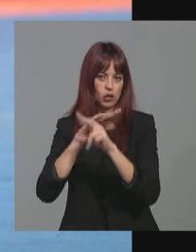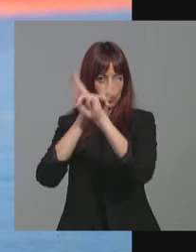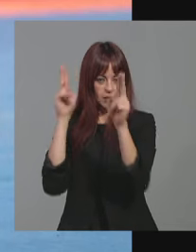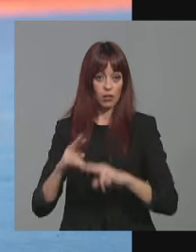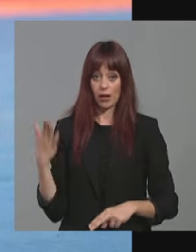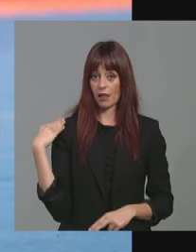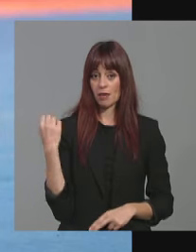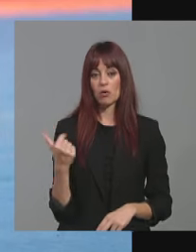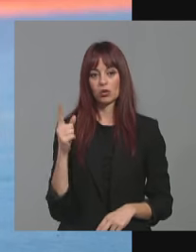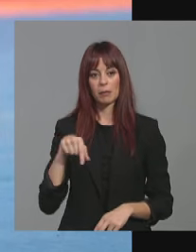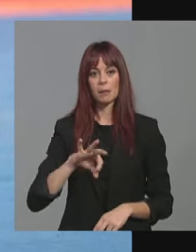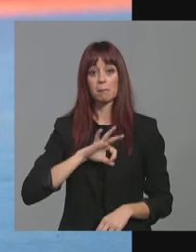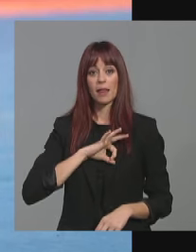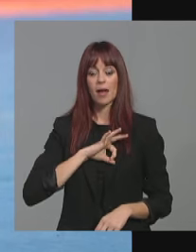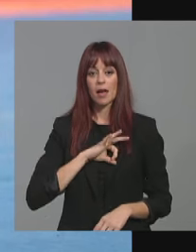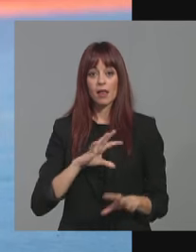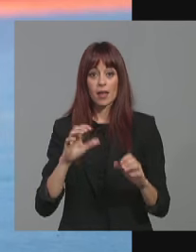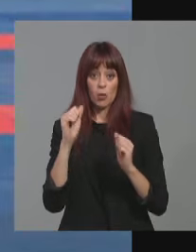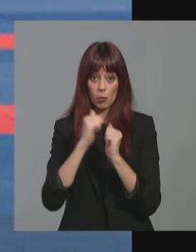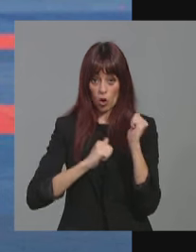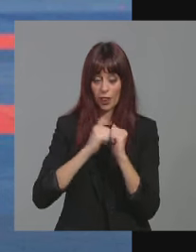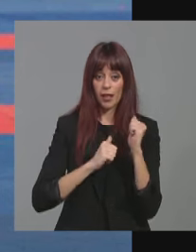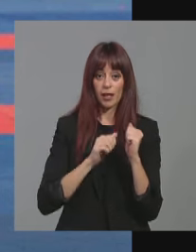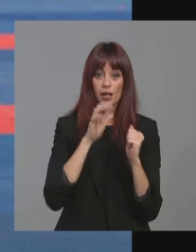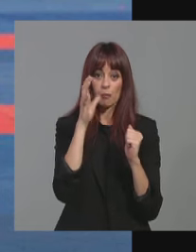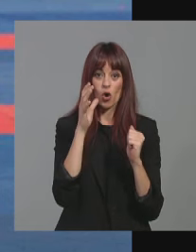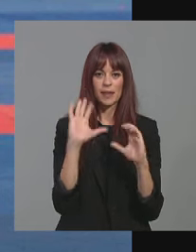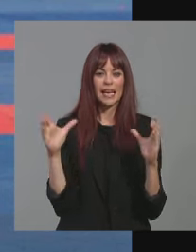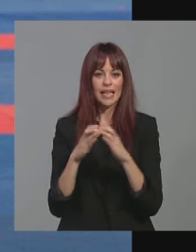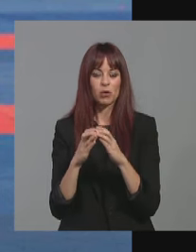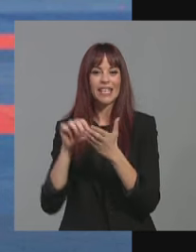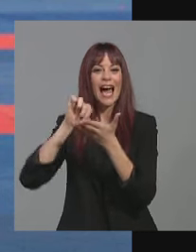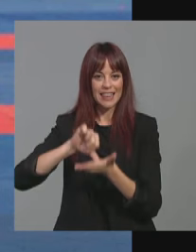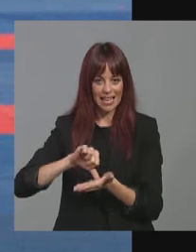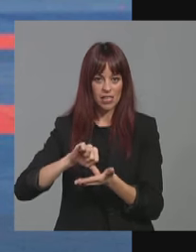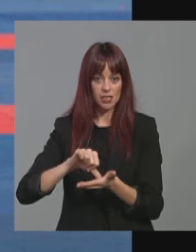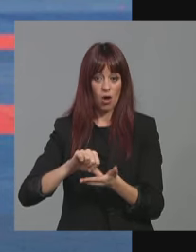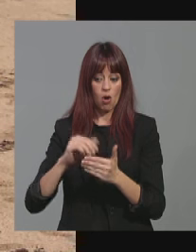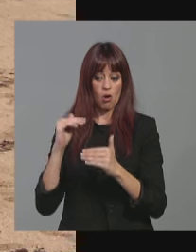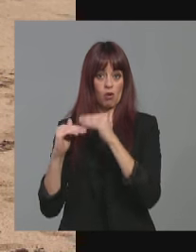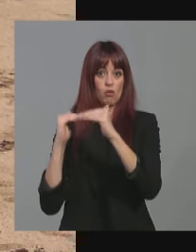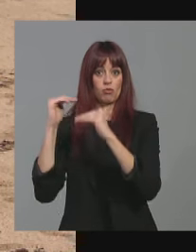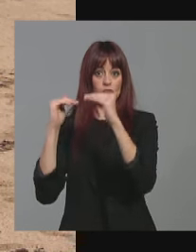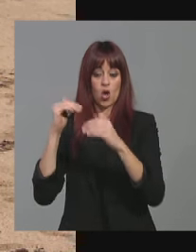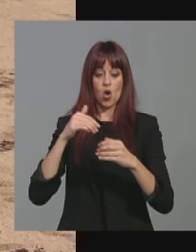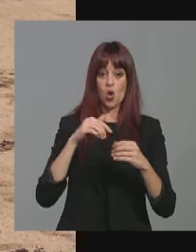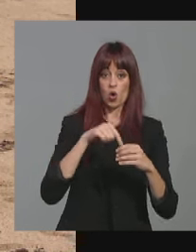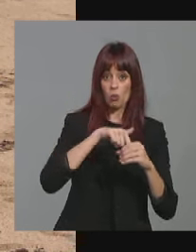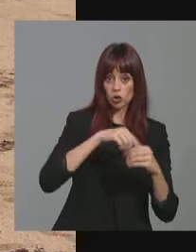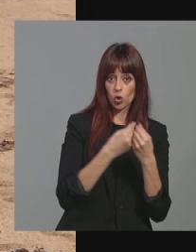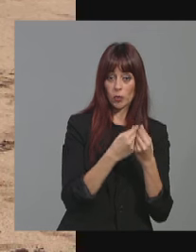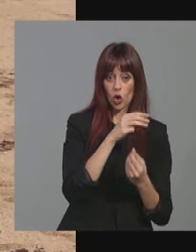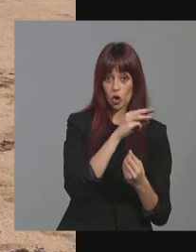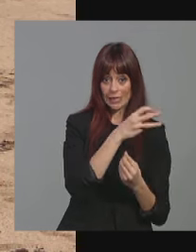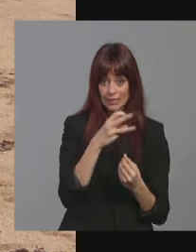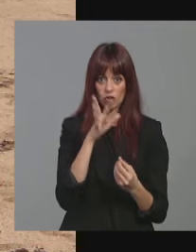Recientemente ha obtenido la medalla de bronce en kata por equipos en Atenas. Su rápido ascenso, pasando del puesto 303 al top